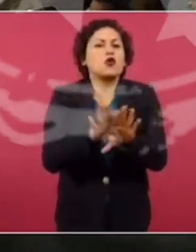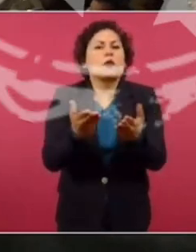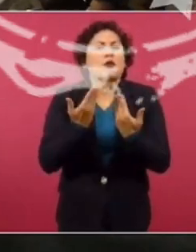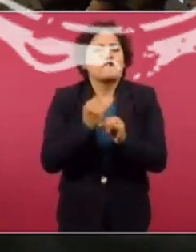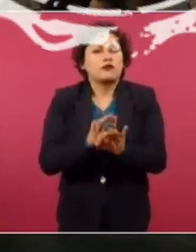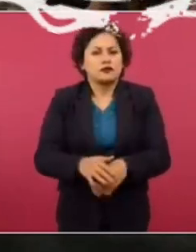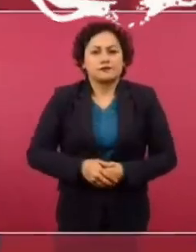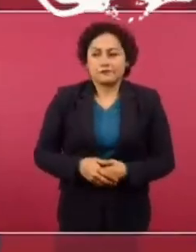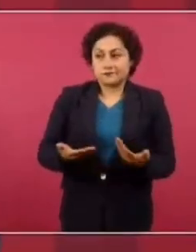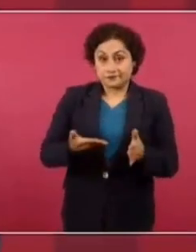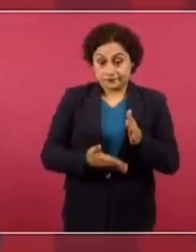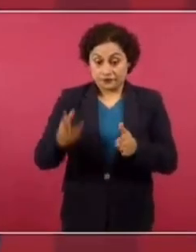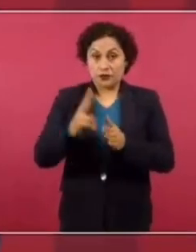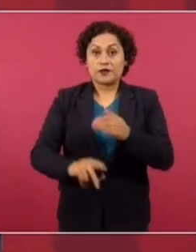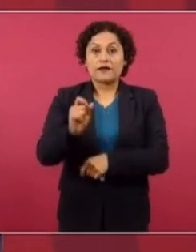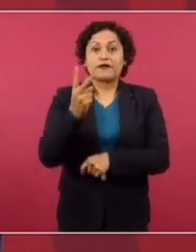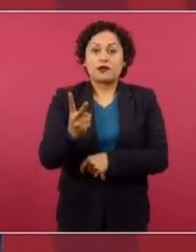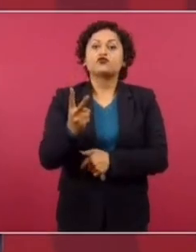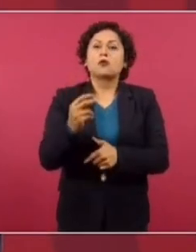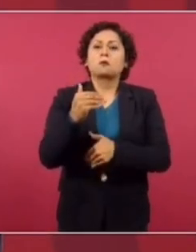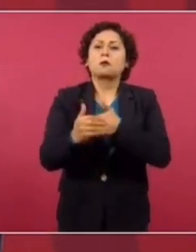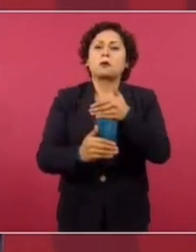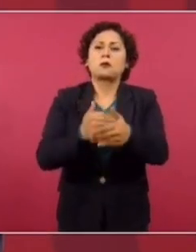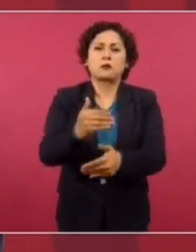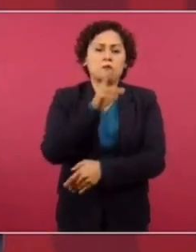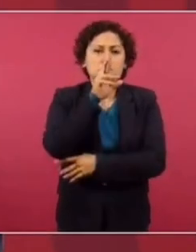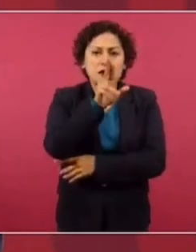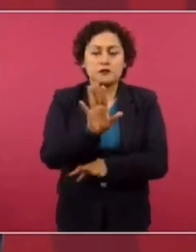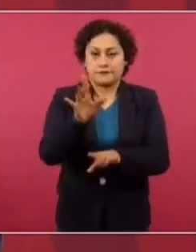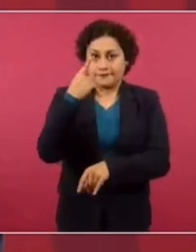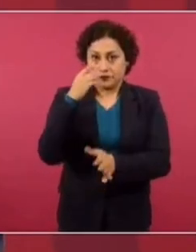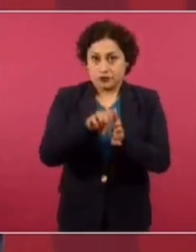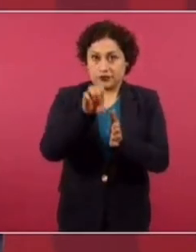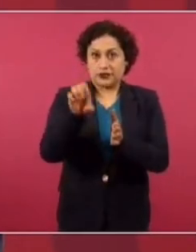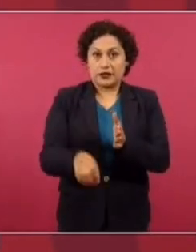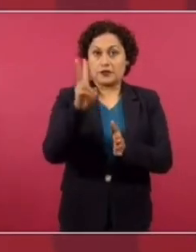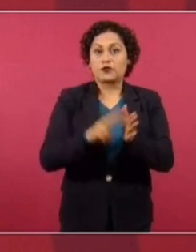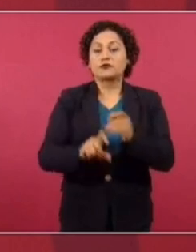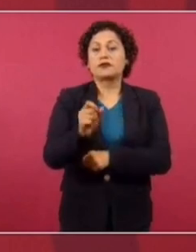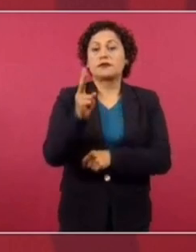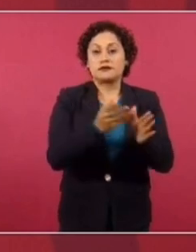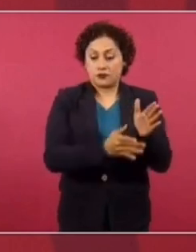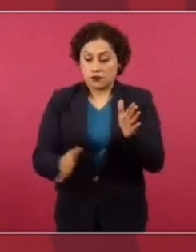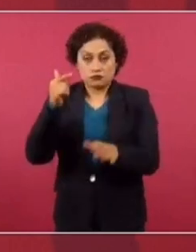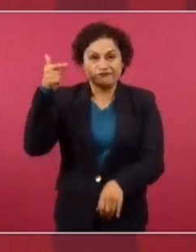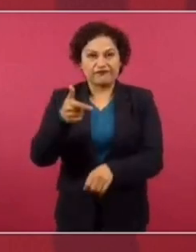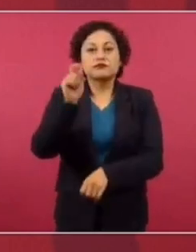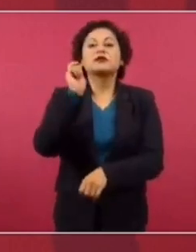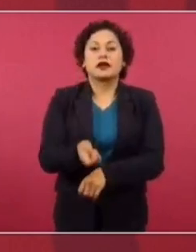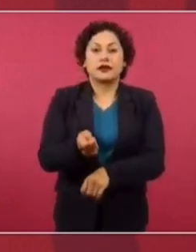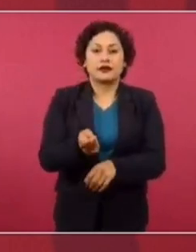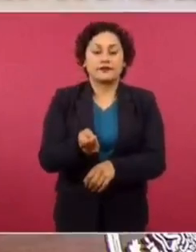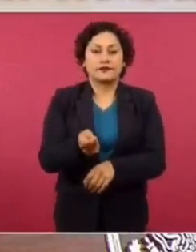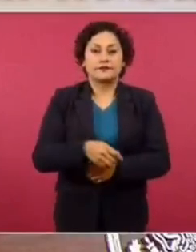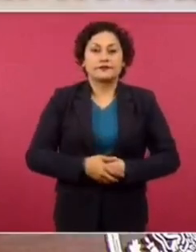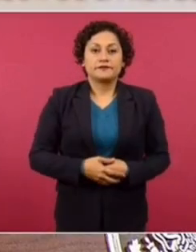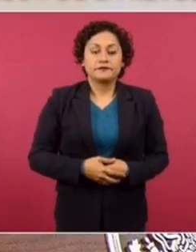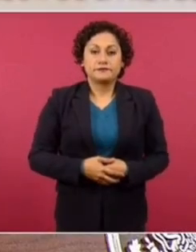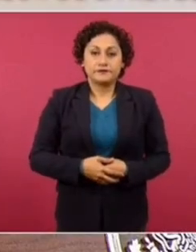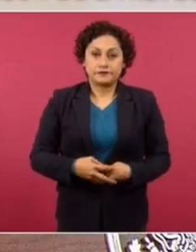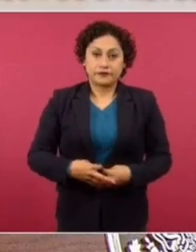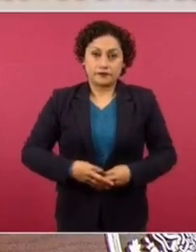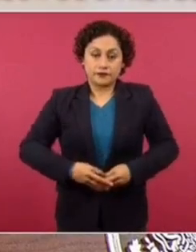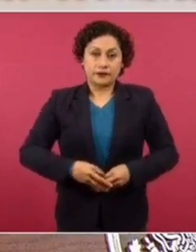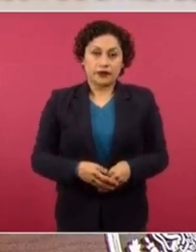Pues hemos avanzado mucho este año. Por ejemplo, este año fue muy notorio el que ya empezamos a